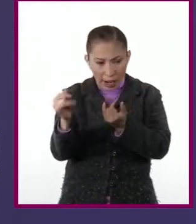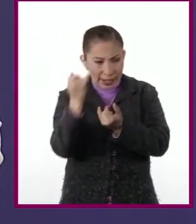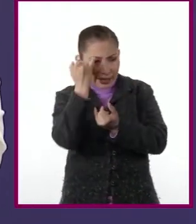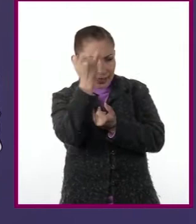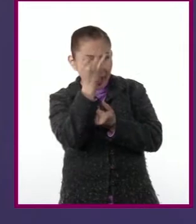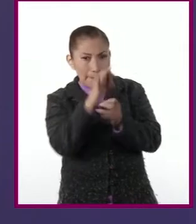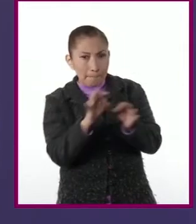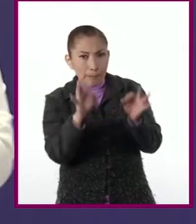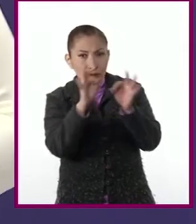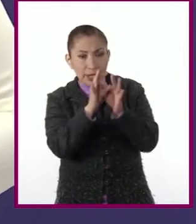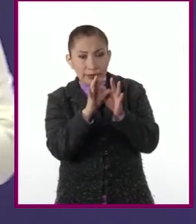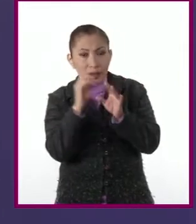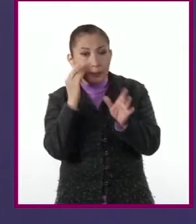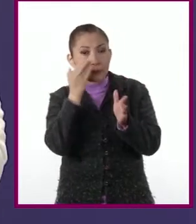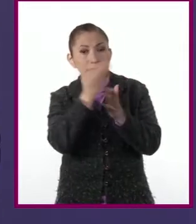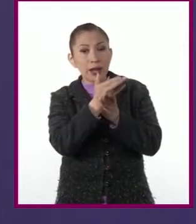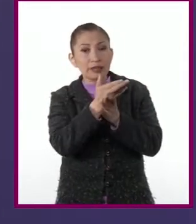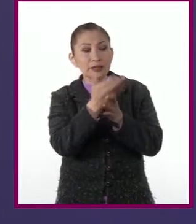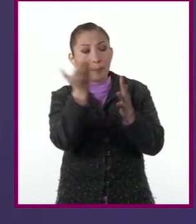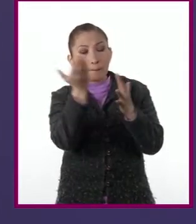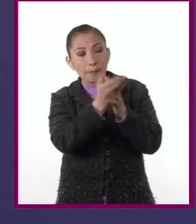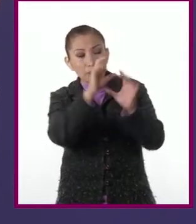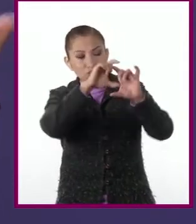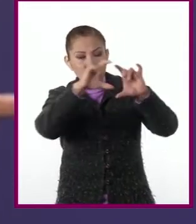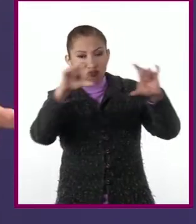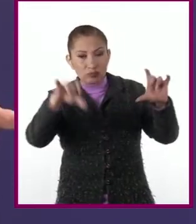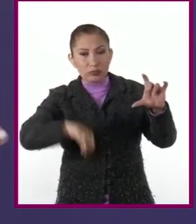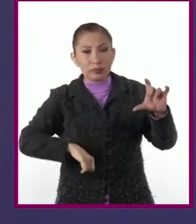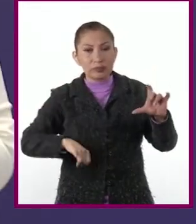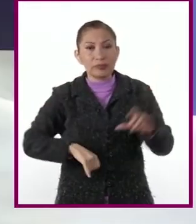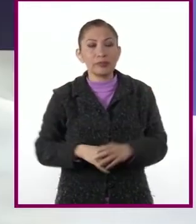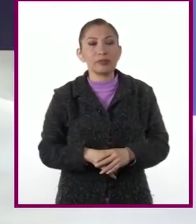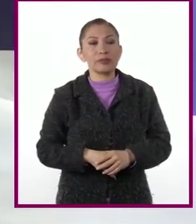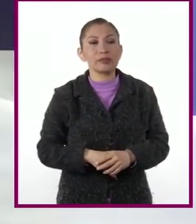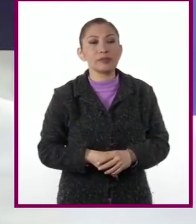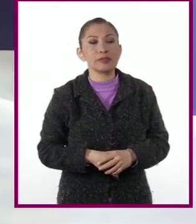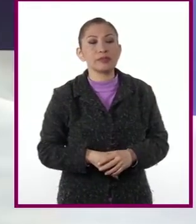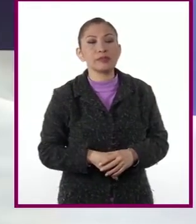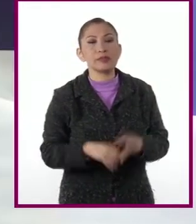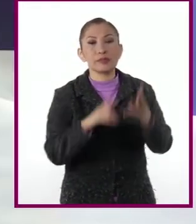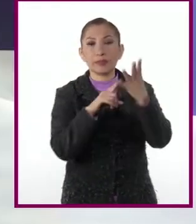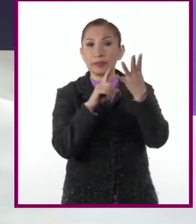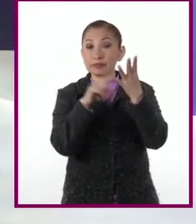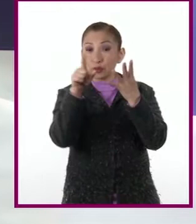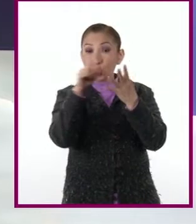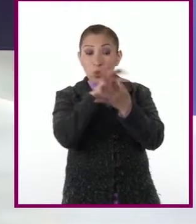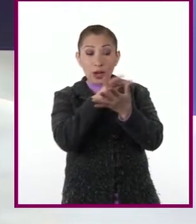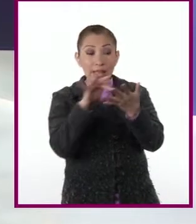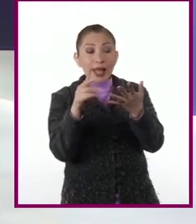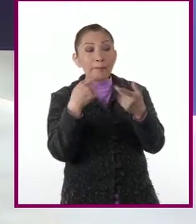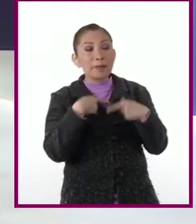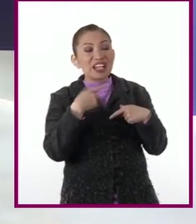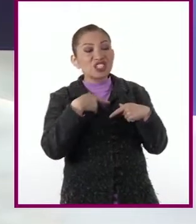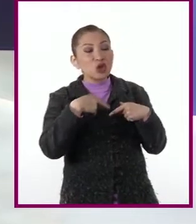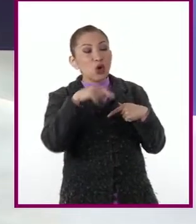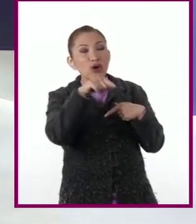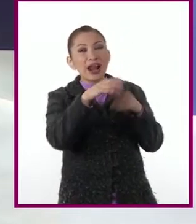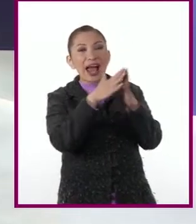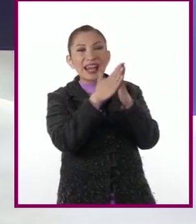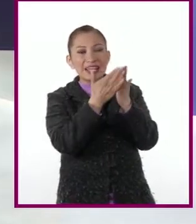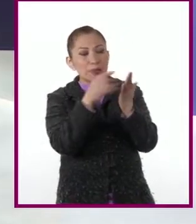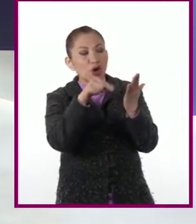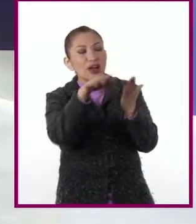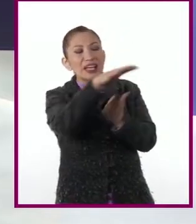clave y diríjanse a los apartados que les interesan. Cuarto, lean sobre el autor y contexto del libro.